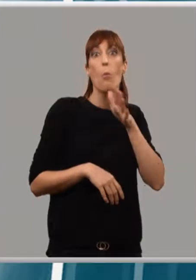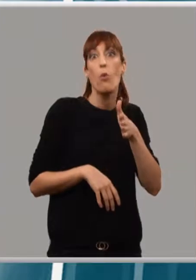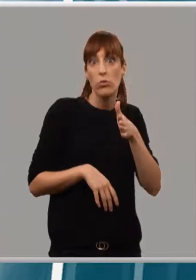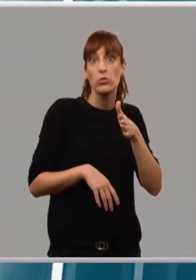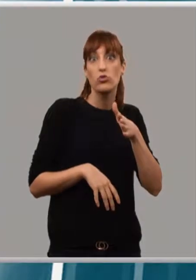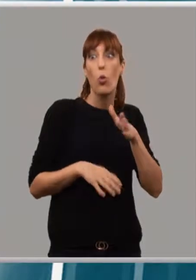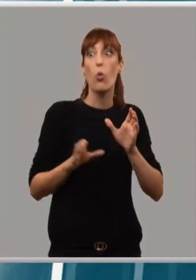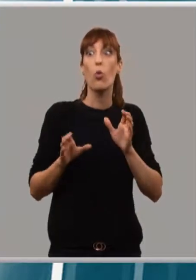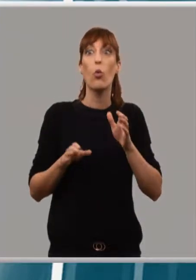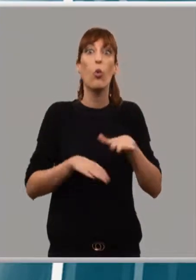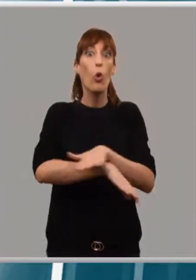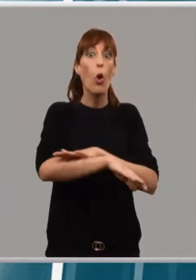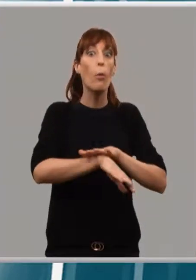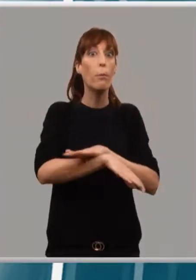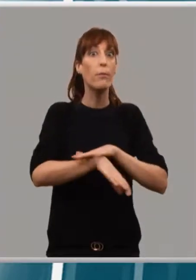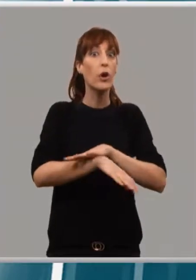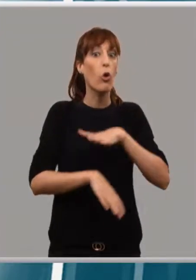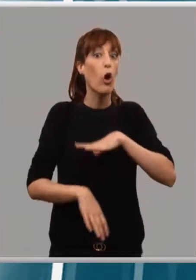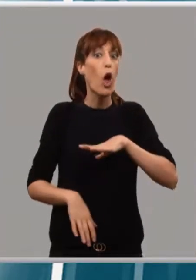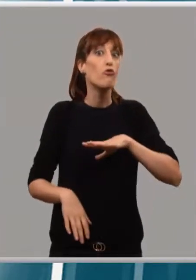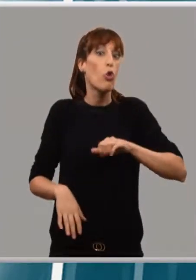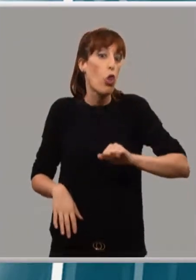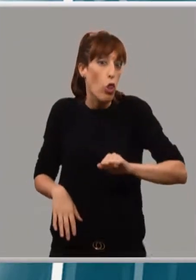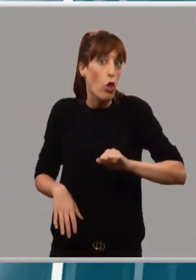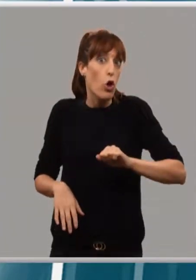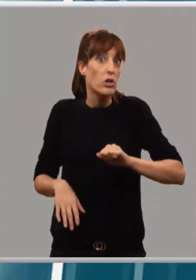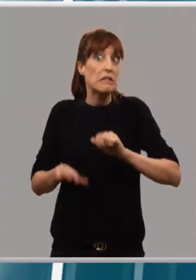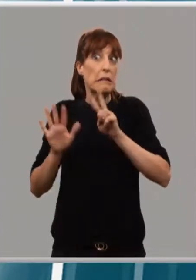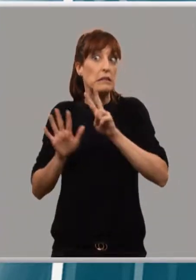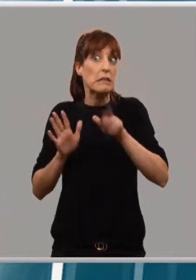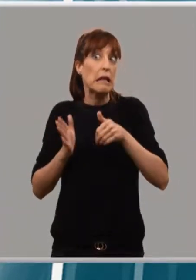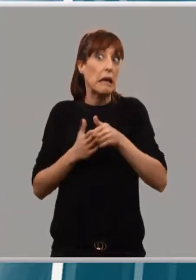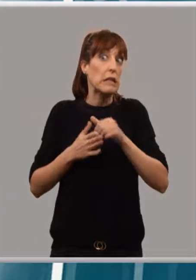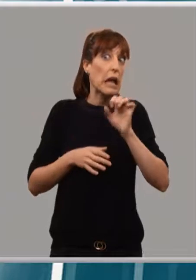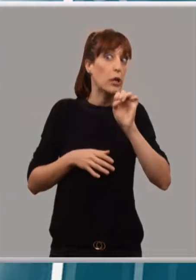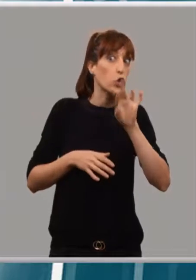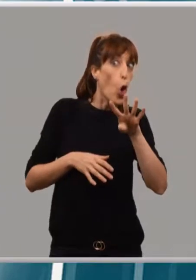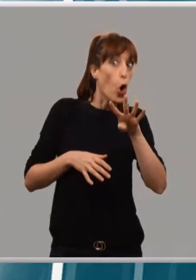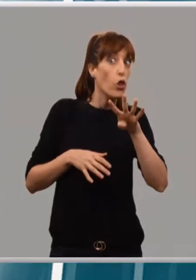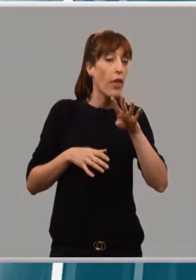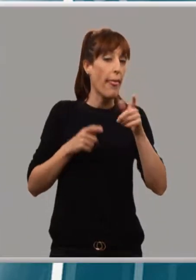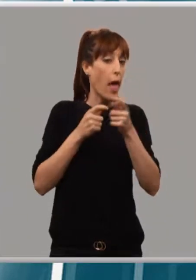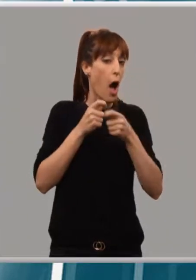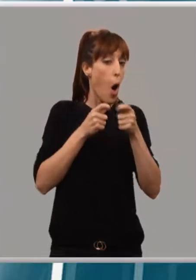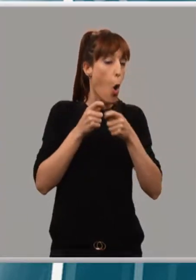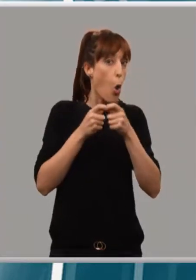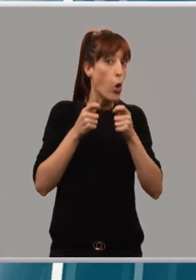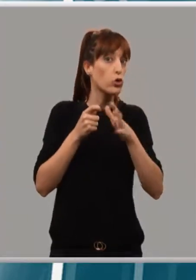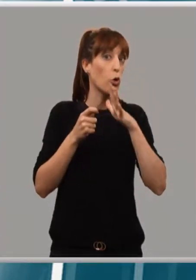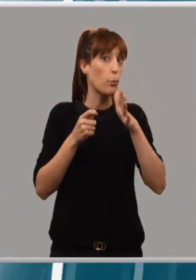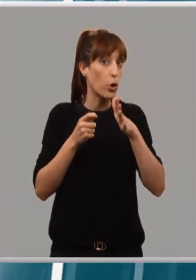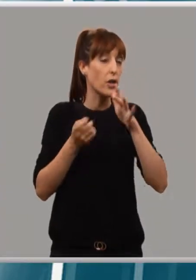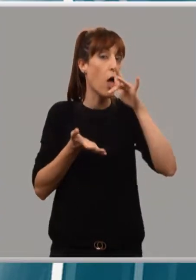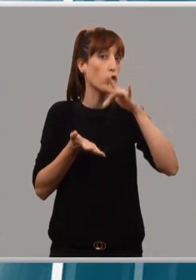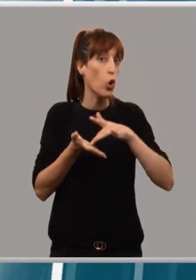dedicar en esas fechas, además del 7 al 14 de agosto cuando se estaba negociando ya la